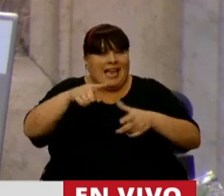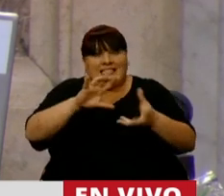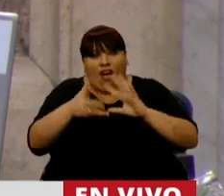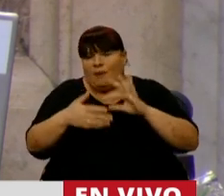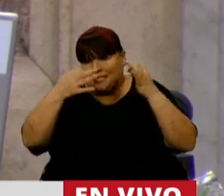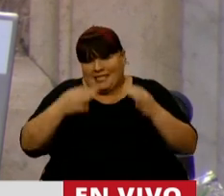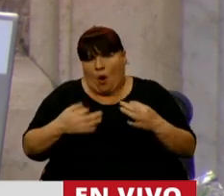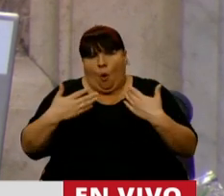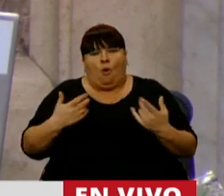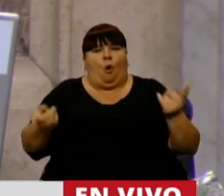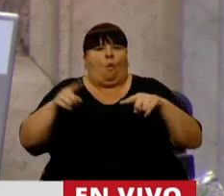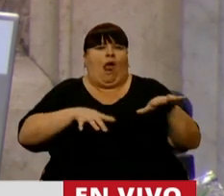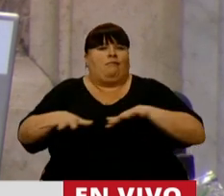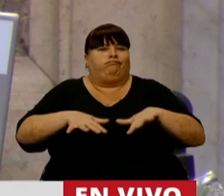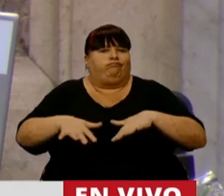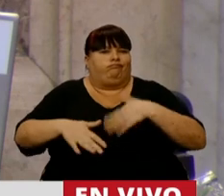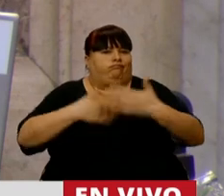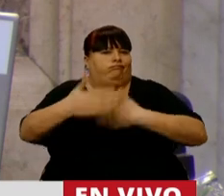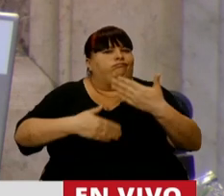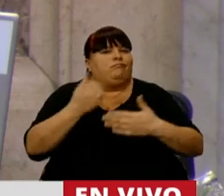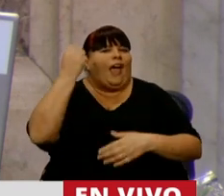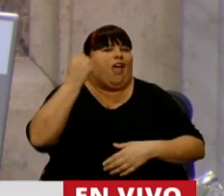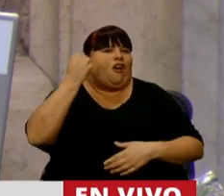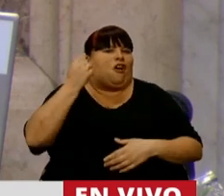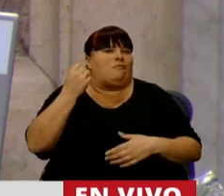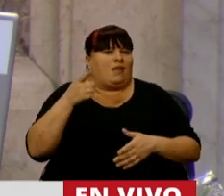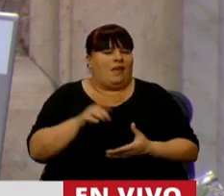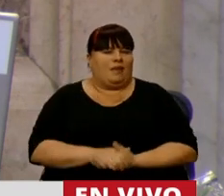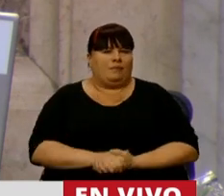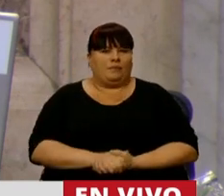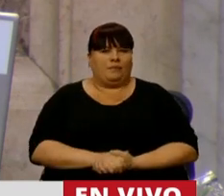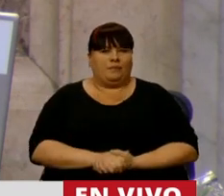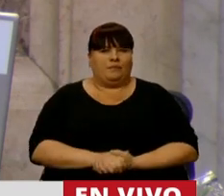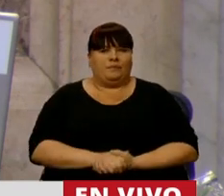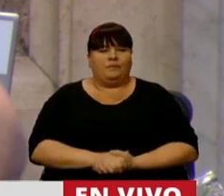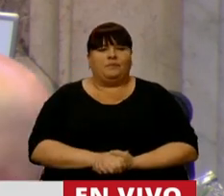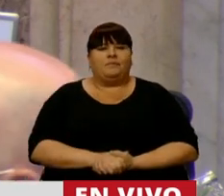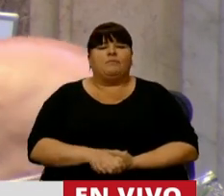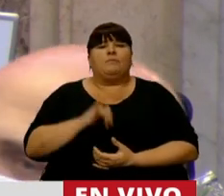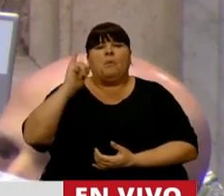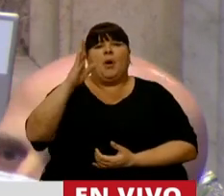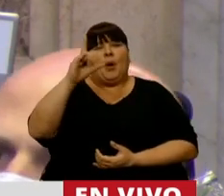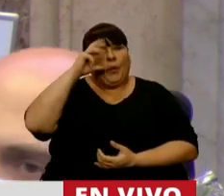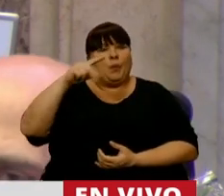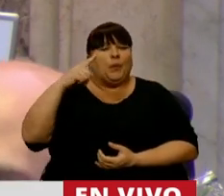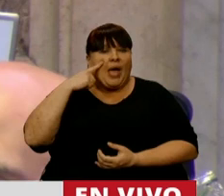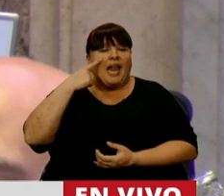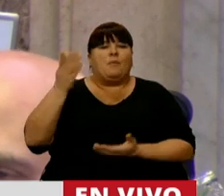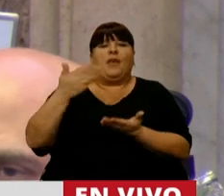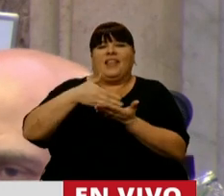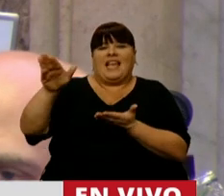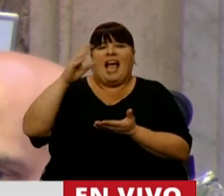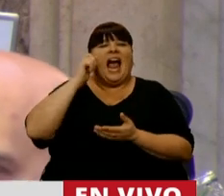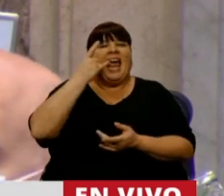manera podríamos reactivar un poquitito la economía. Podríamos decirle a Berni que desaloje Guernica,